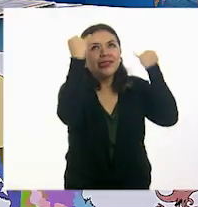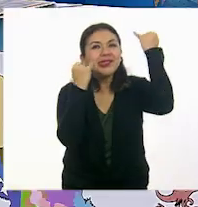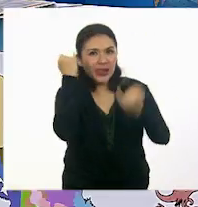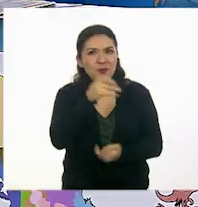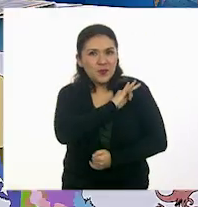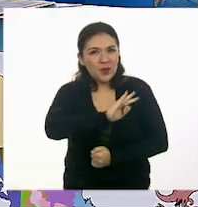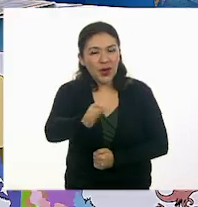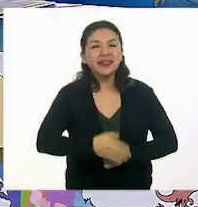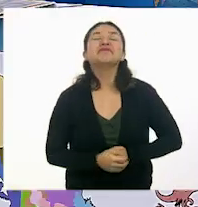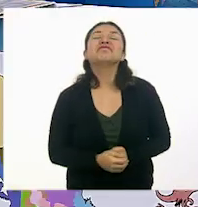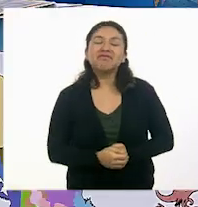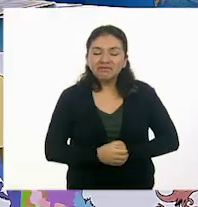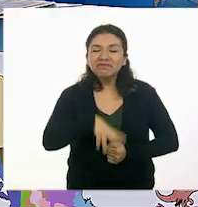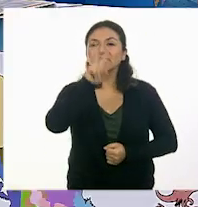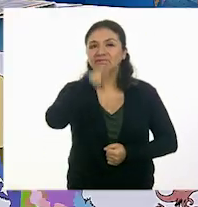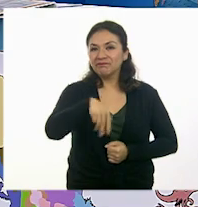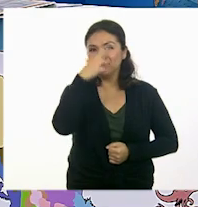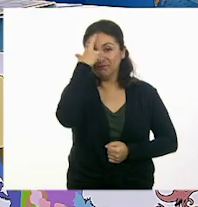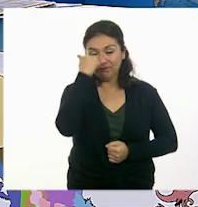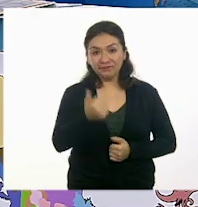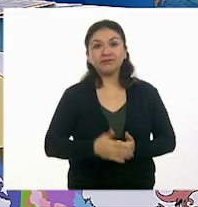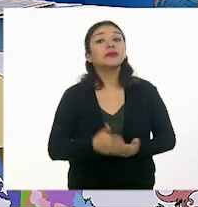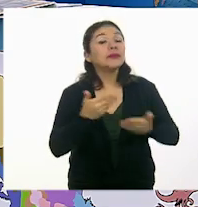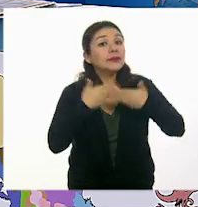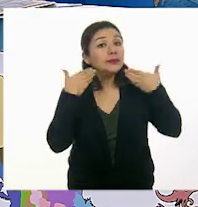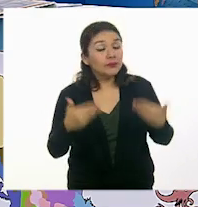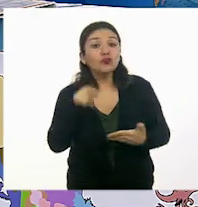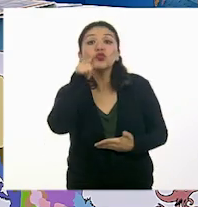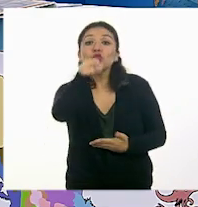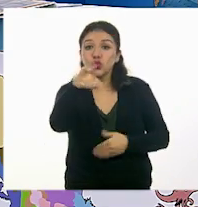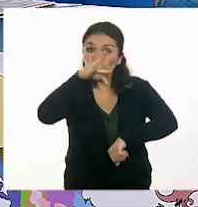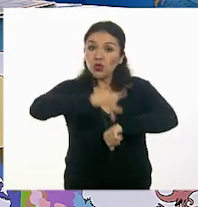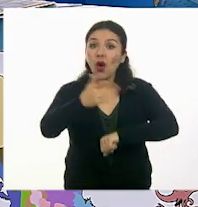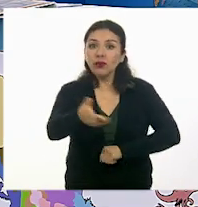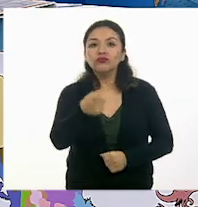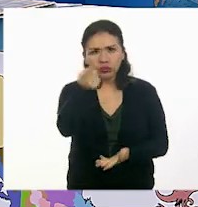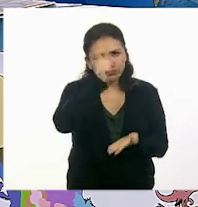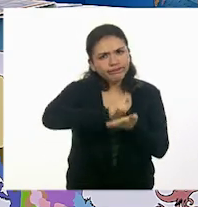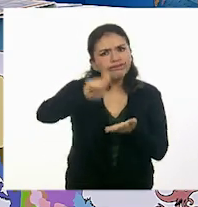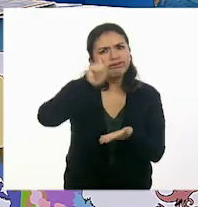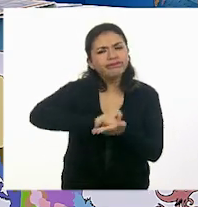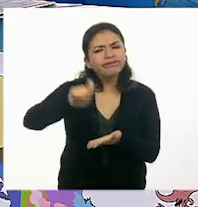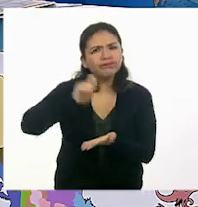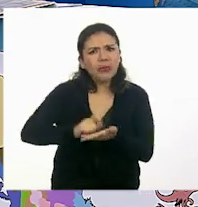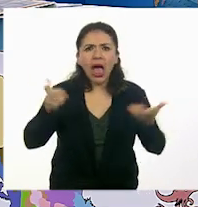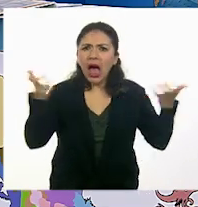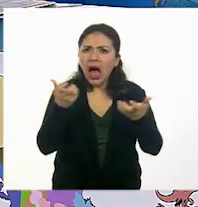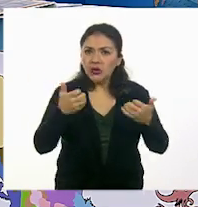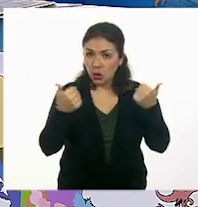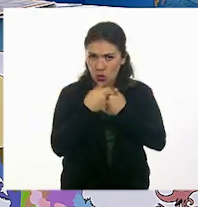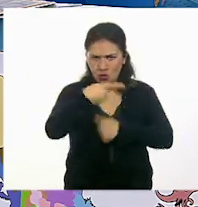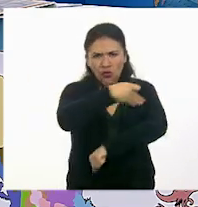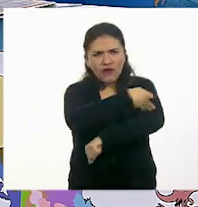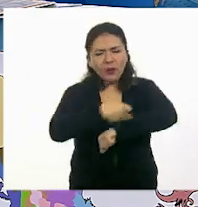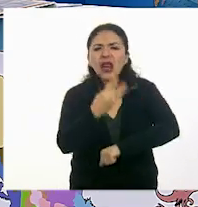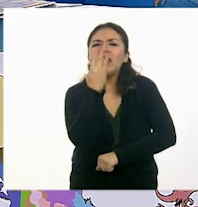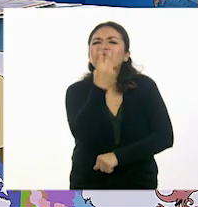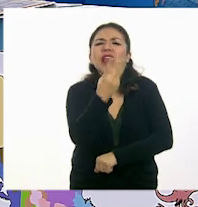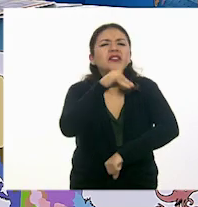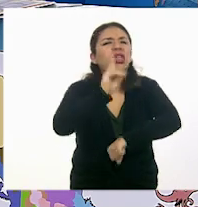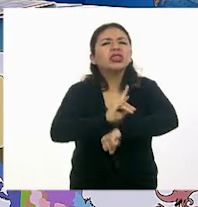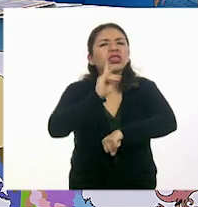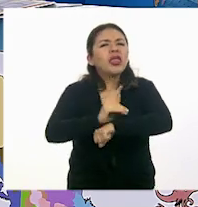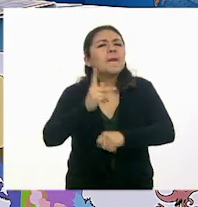¿no? Exacto. Y bueno, ahora, pues te toca a ti. Escribe y realiza con tu familia tres situaciones